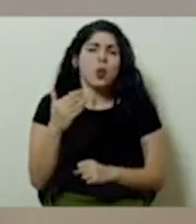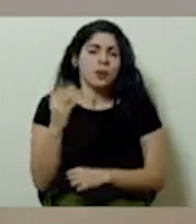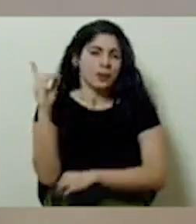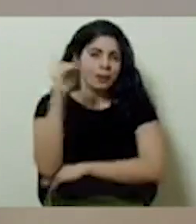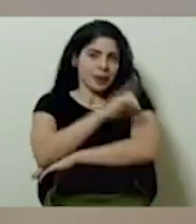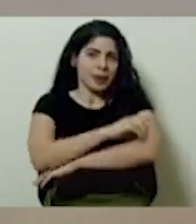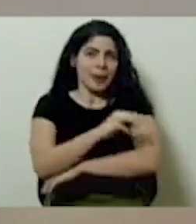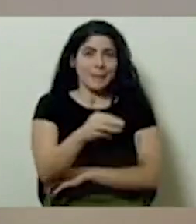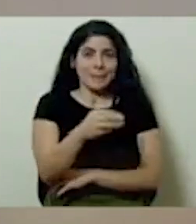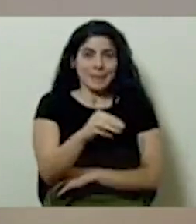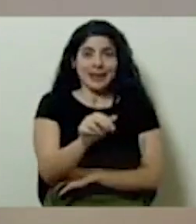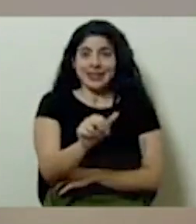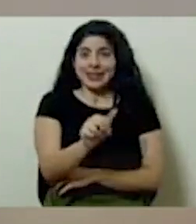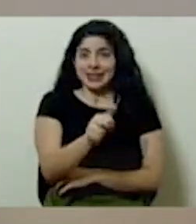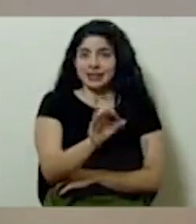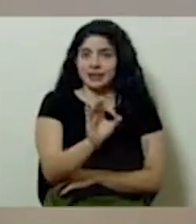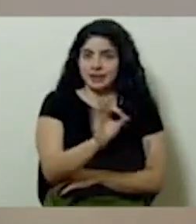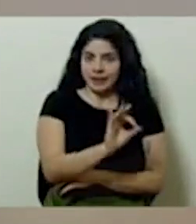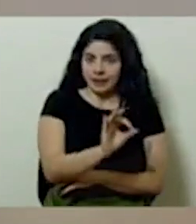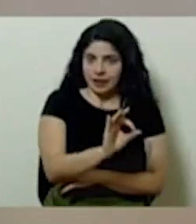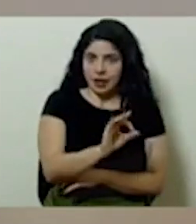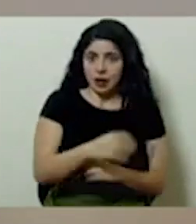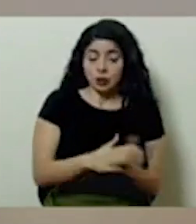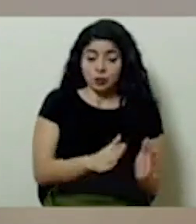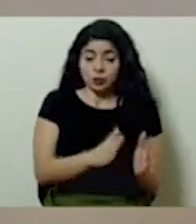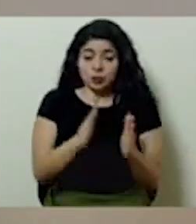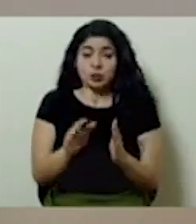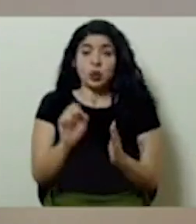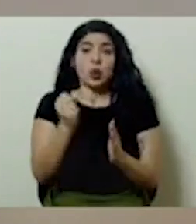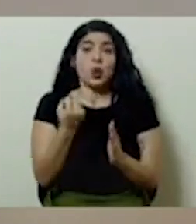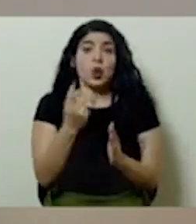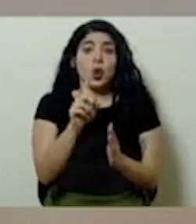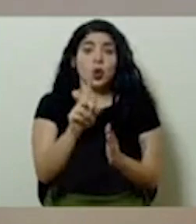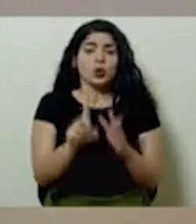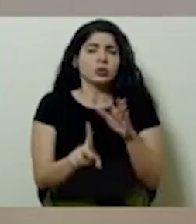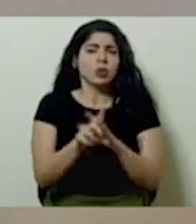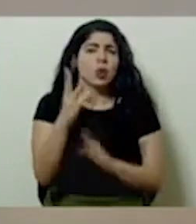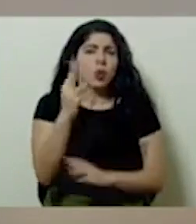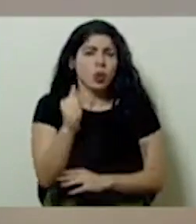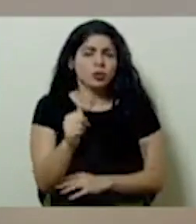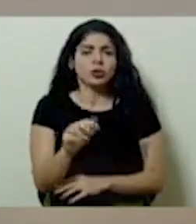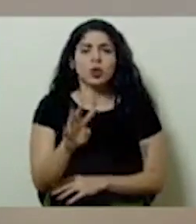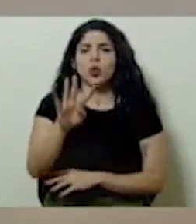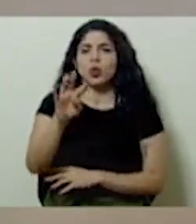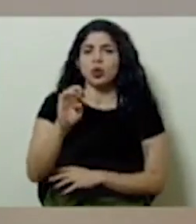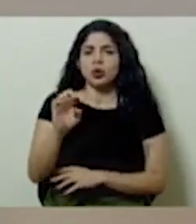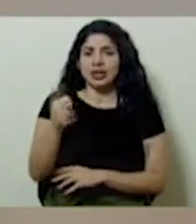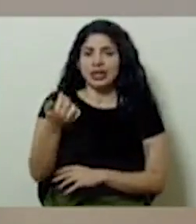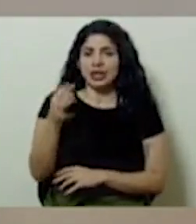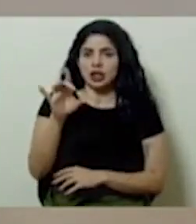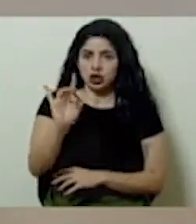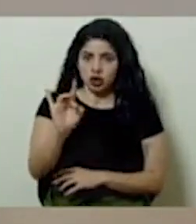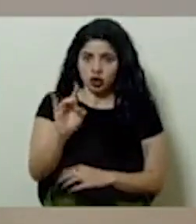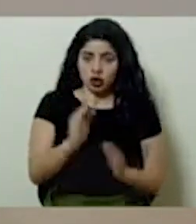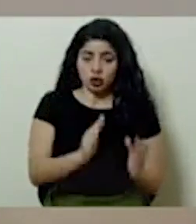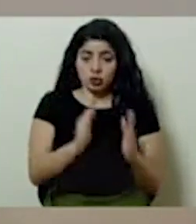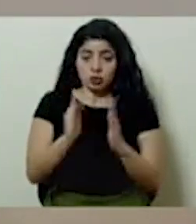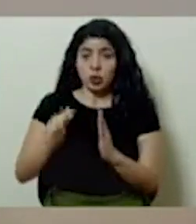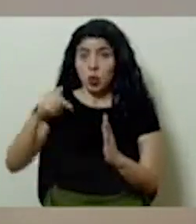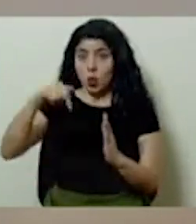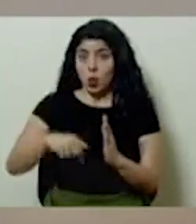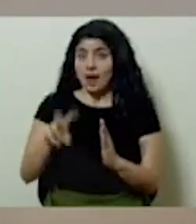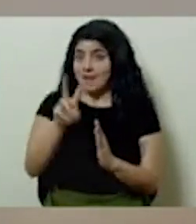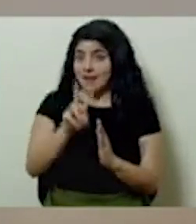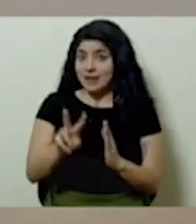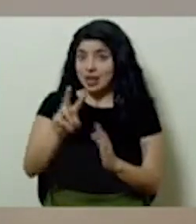miércoles 10 de febrero. Para el día 11 se registraron 418 y para el día de hoy,